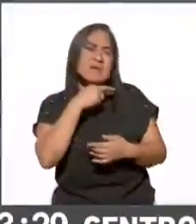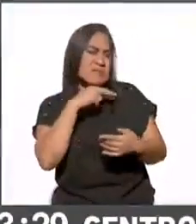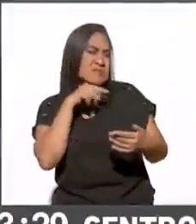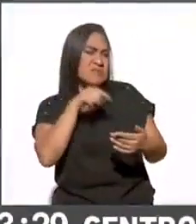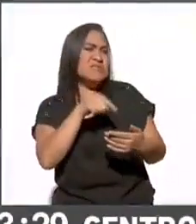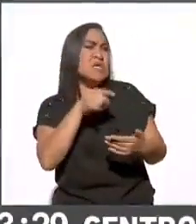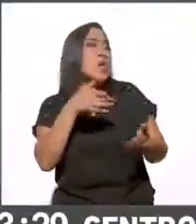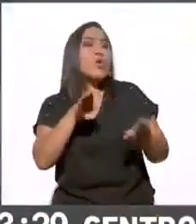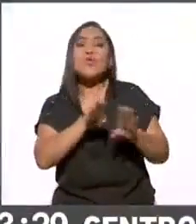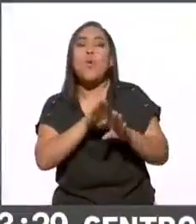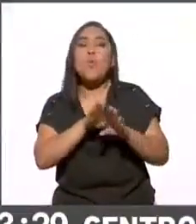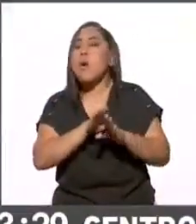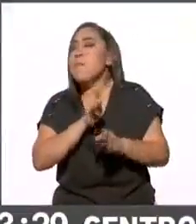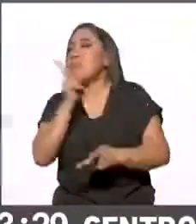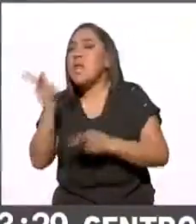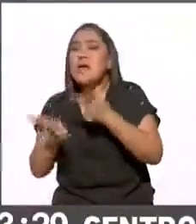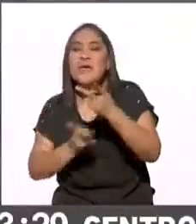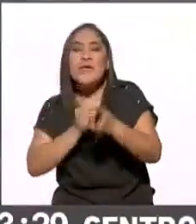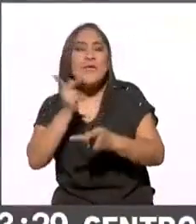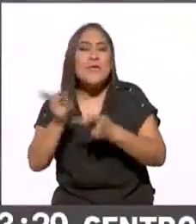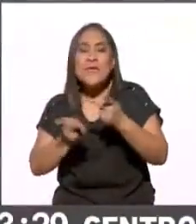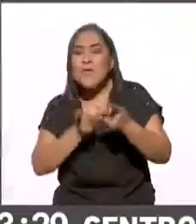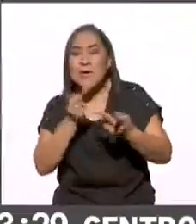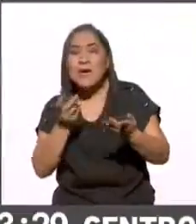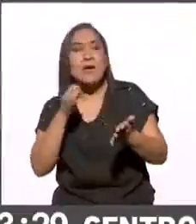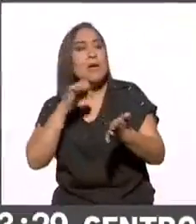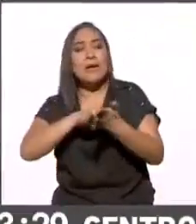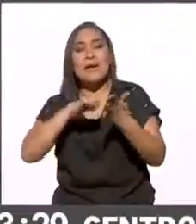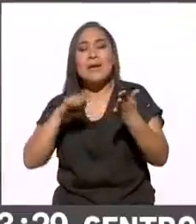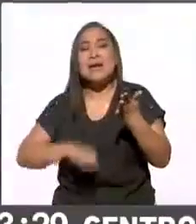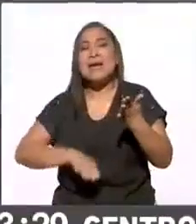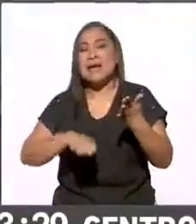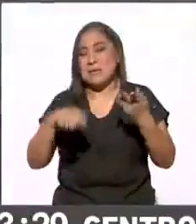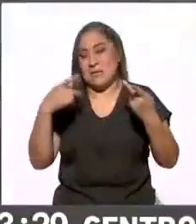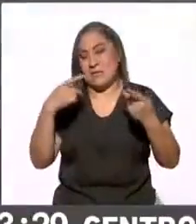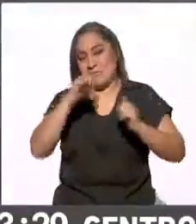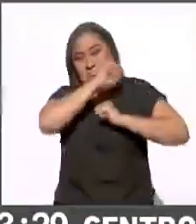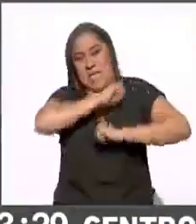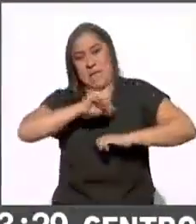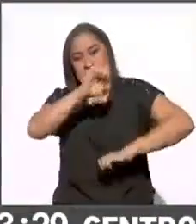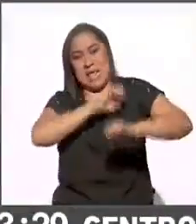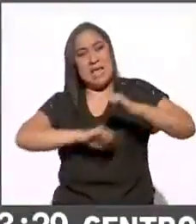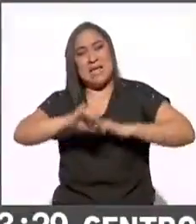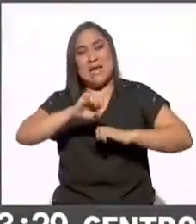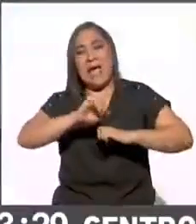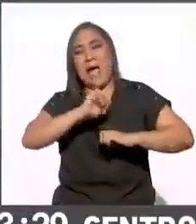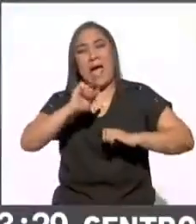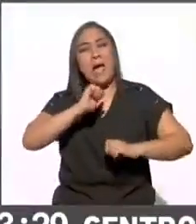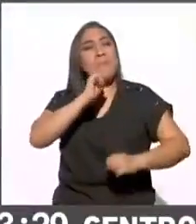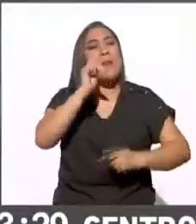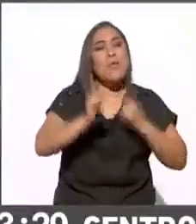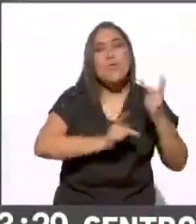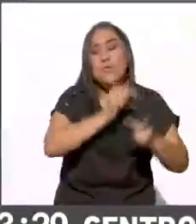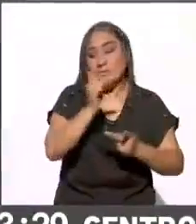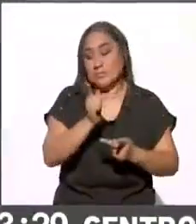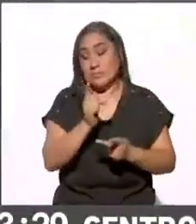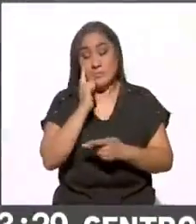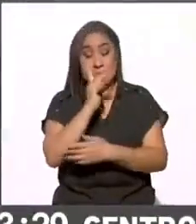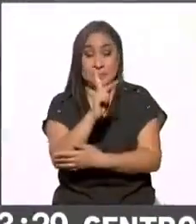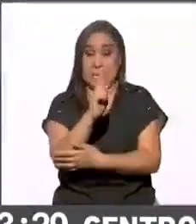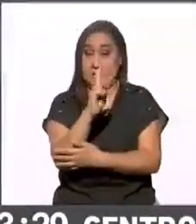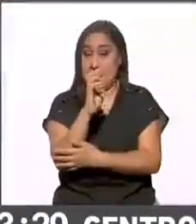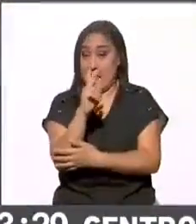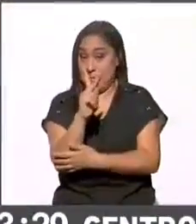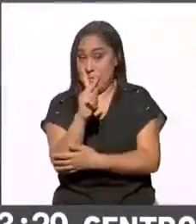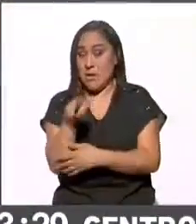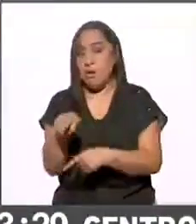encuesta de salida, es como las encuestas de salida que hacen las encuestadoras comerciales. A diferencia del PREP, que el